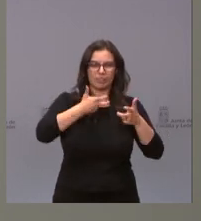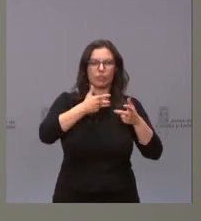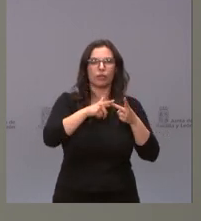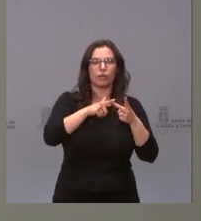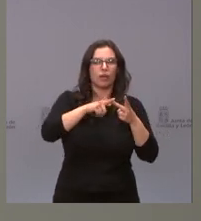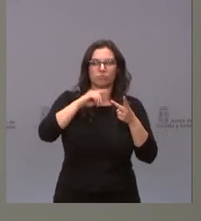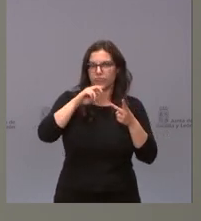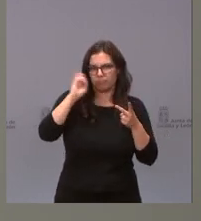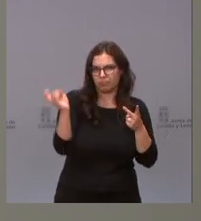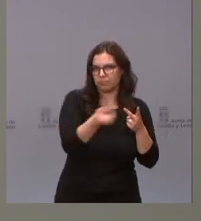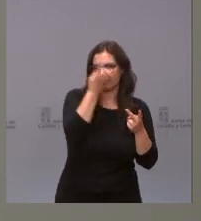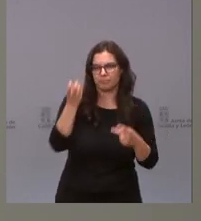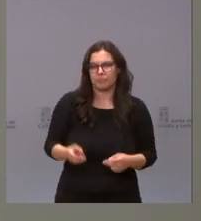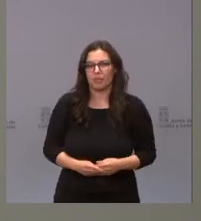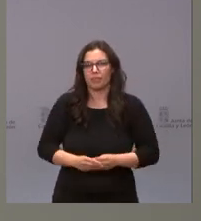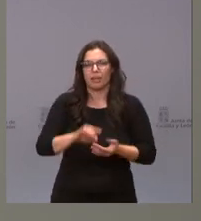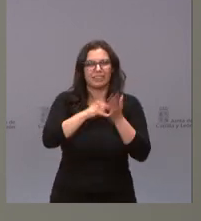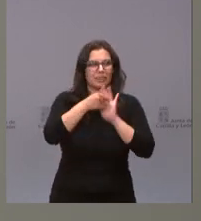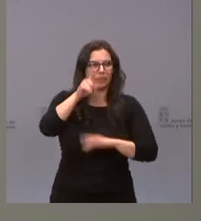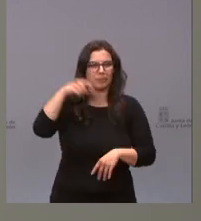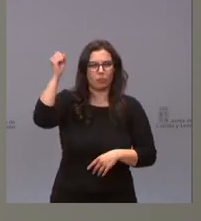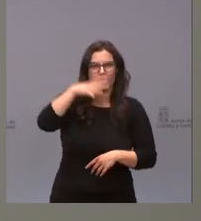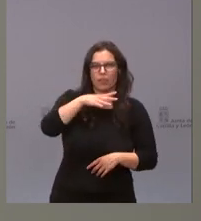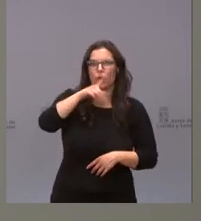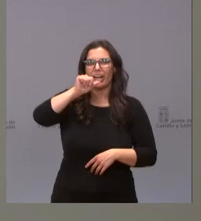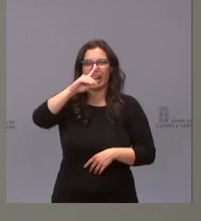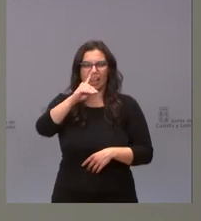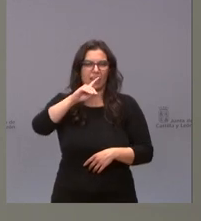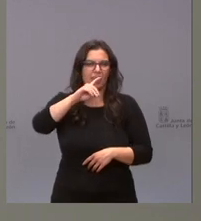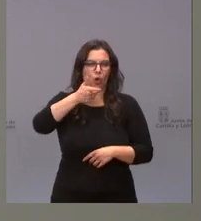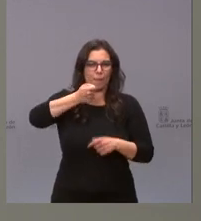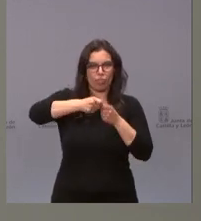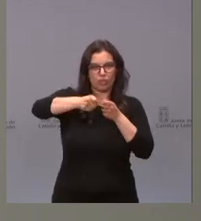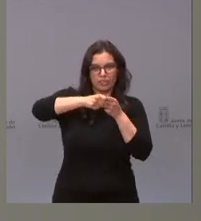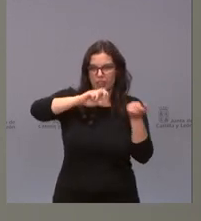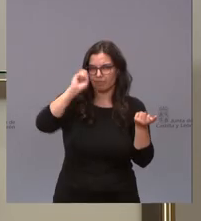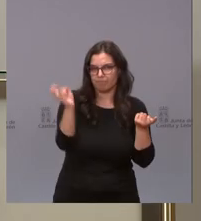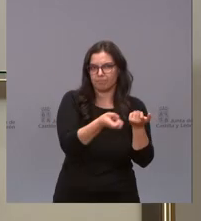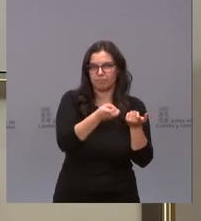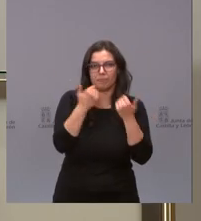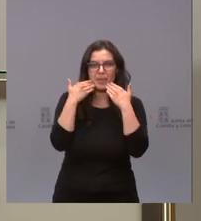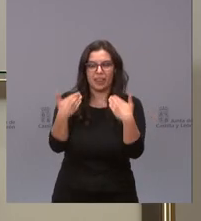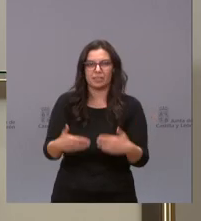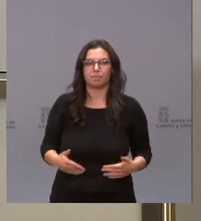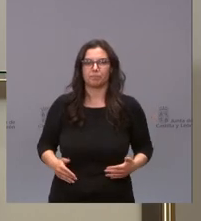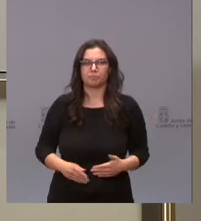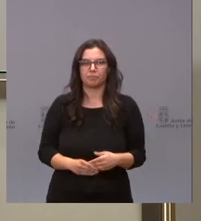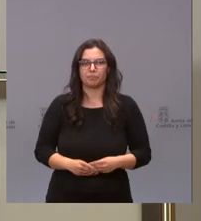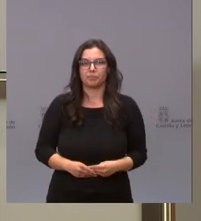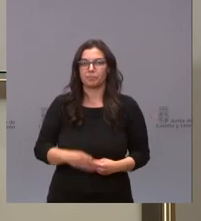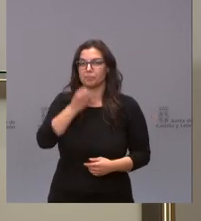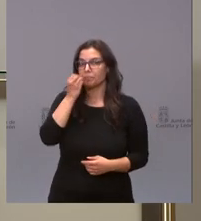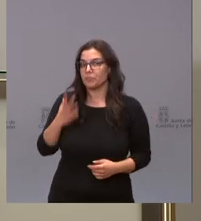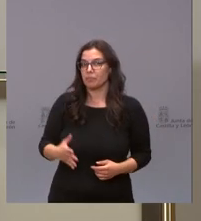instrumentos de pesaje, sistemas de iluminación red o mandos a instancia. Muchas gracias. Muy bien.